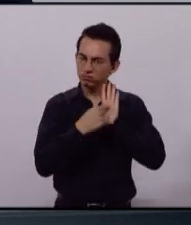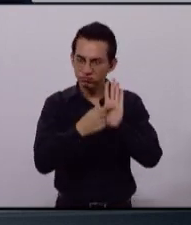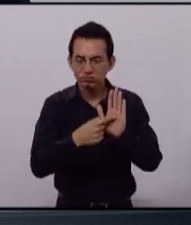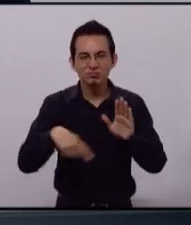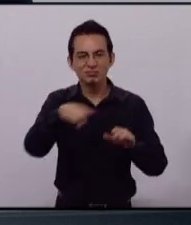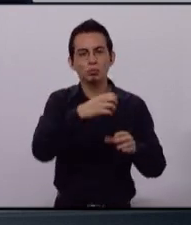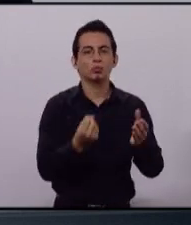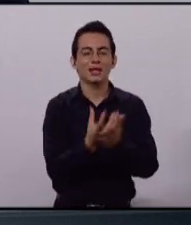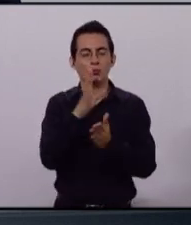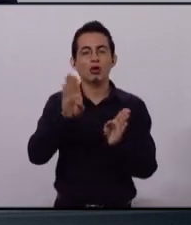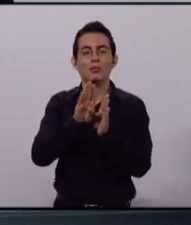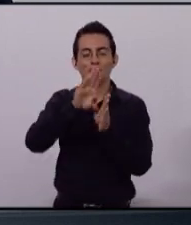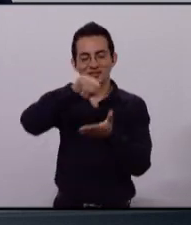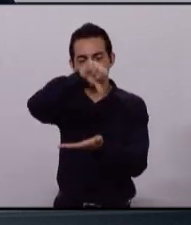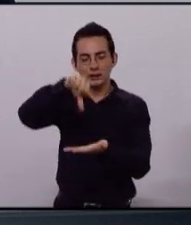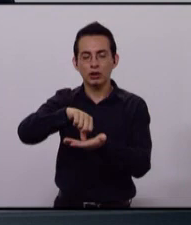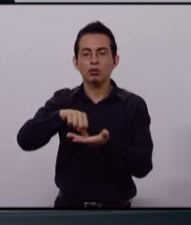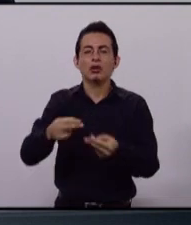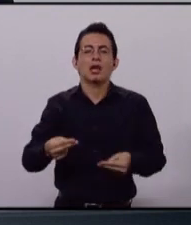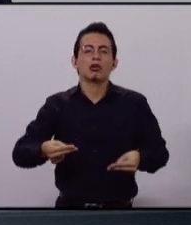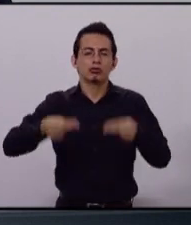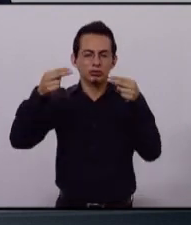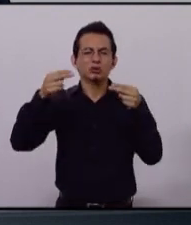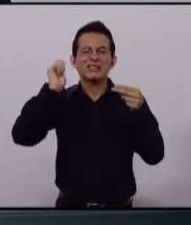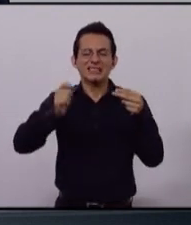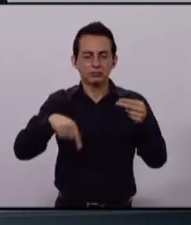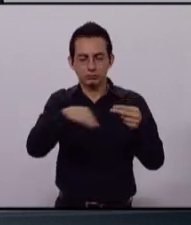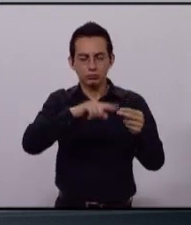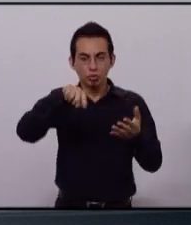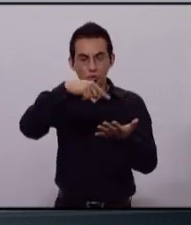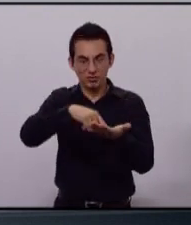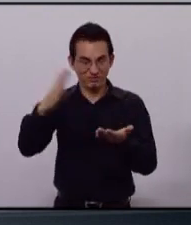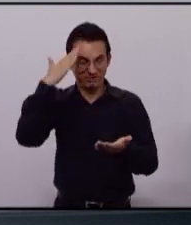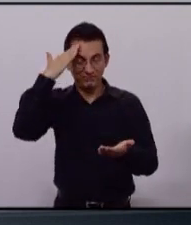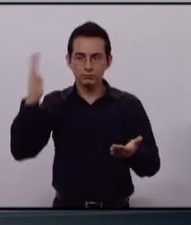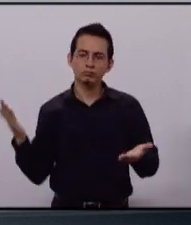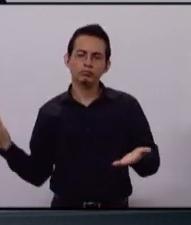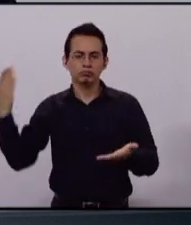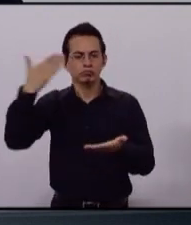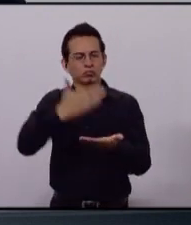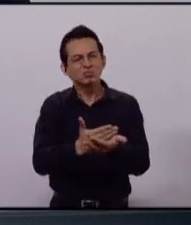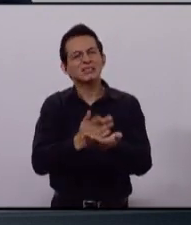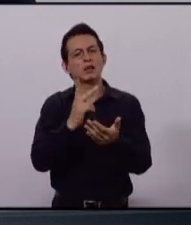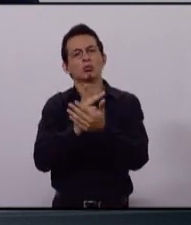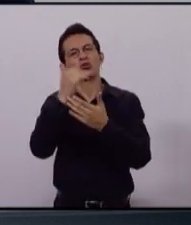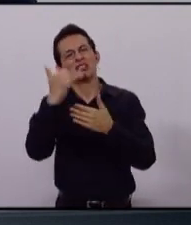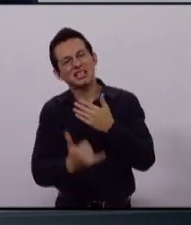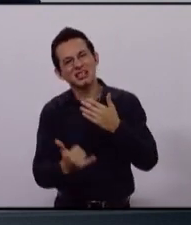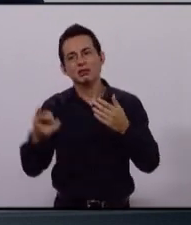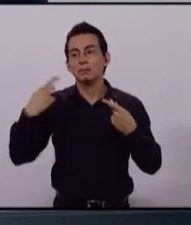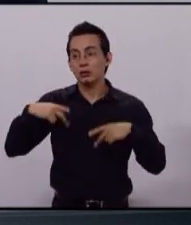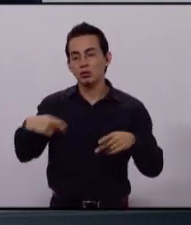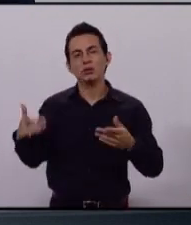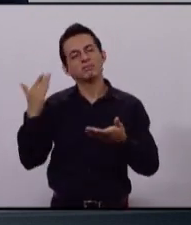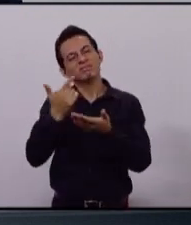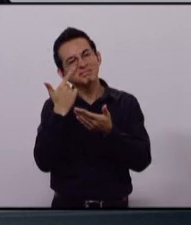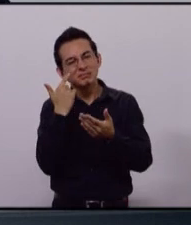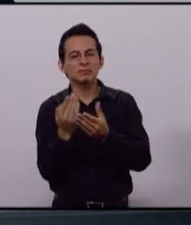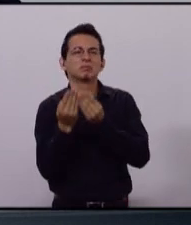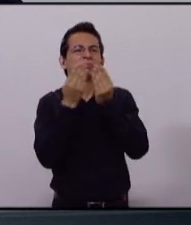centro de negocios, un centro de negocios que brinde asesoría, acompañamiento a los proyectos de nuestros emprendedores.